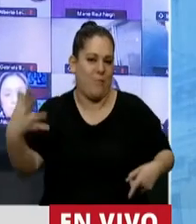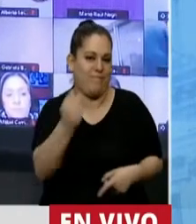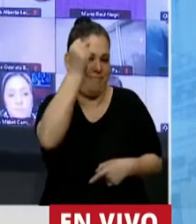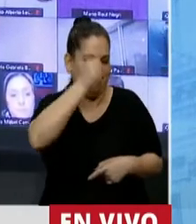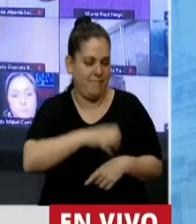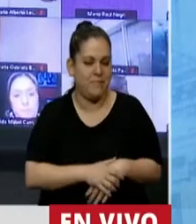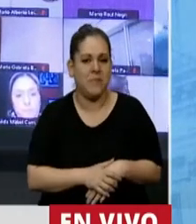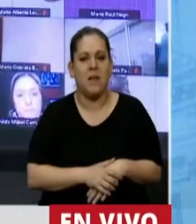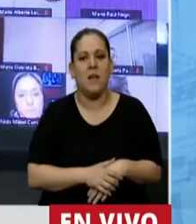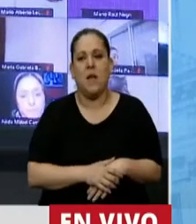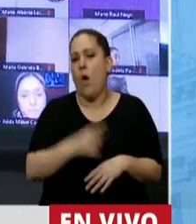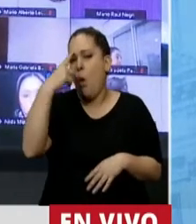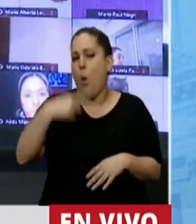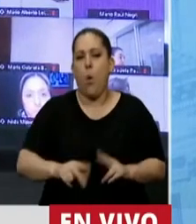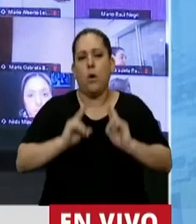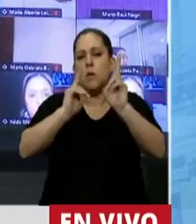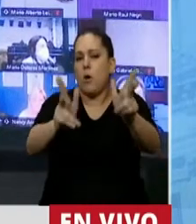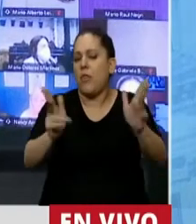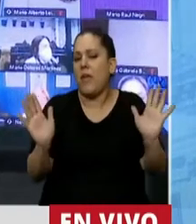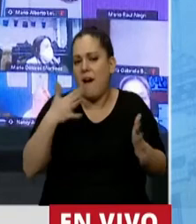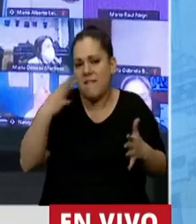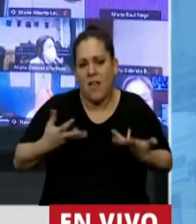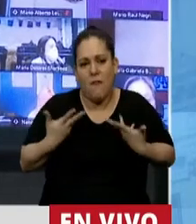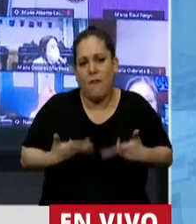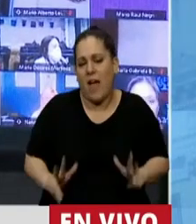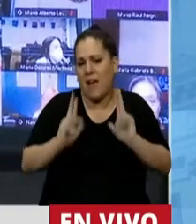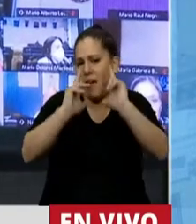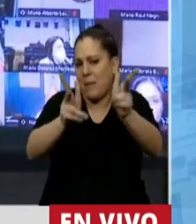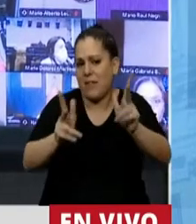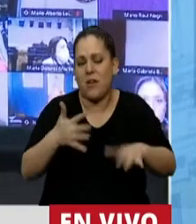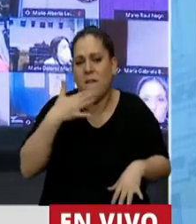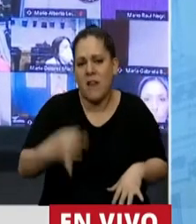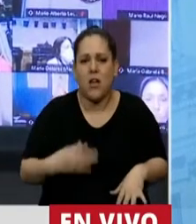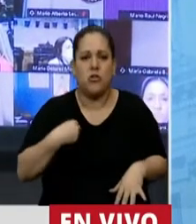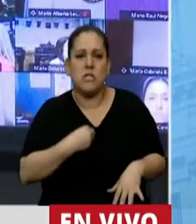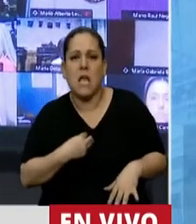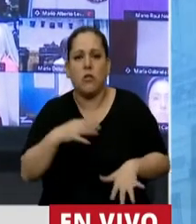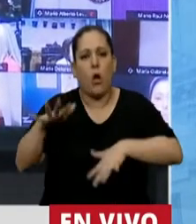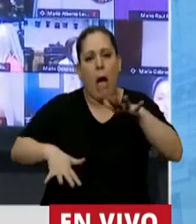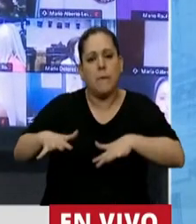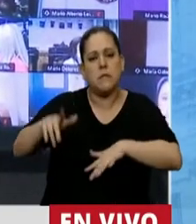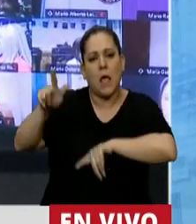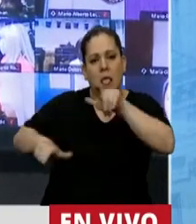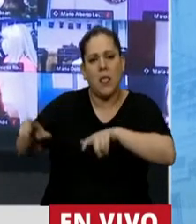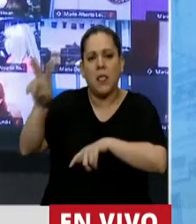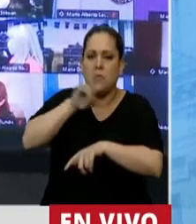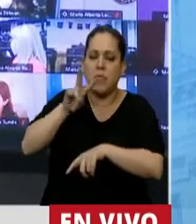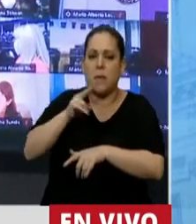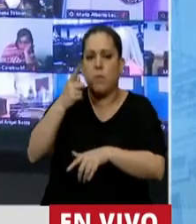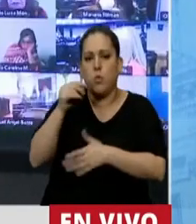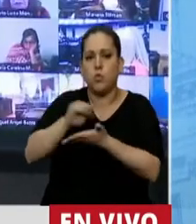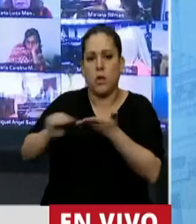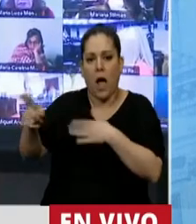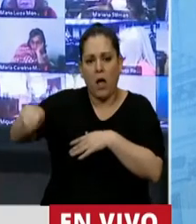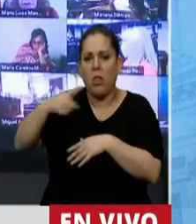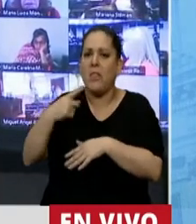digo, y es lo último que digo, y sinceramente lo digo con muchísima humildad, porque yo a veces siento que hay algunas diputadas y diputados, no voy a decir, como dijo el diputado,